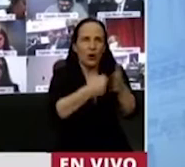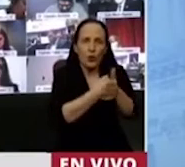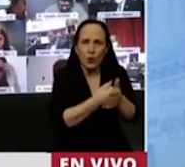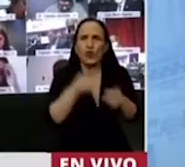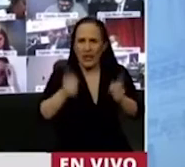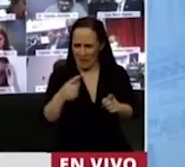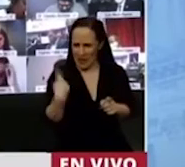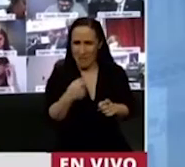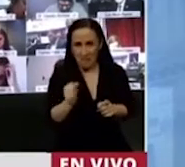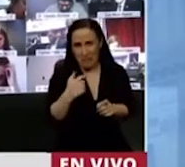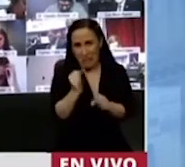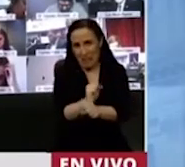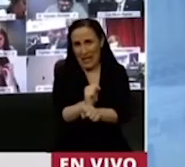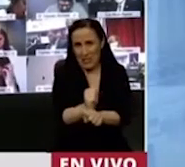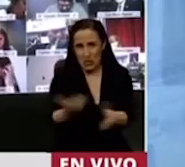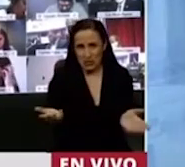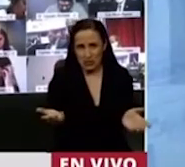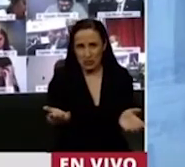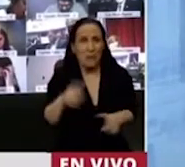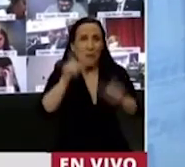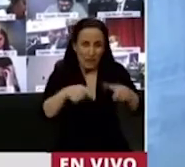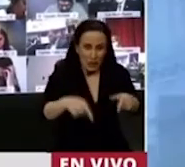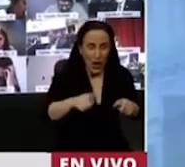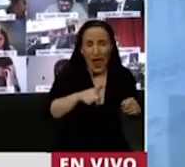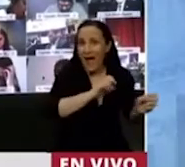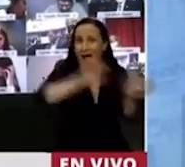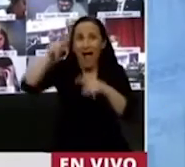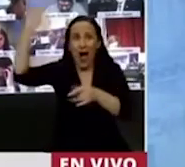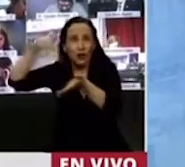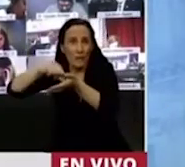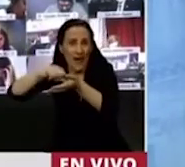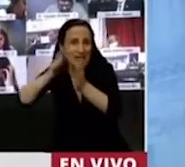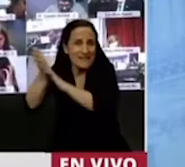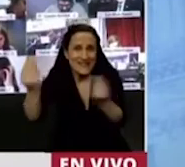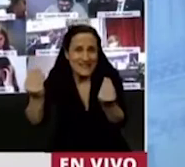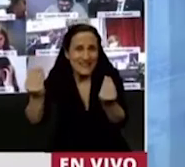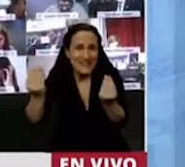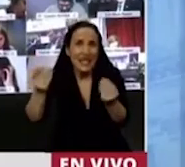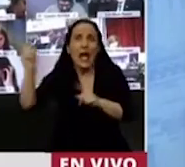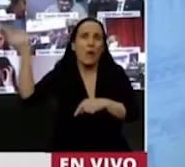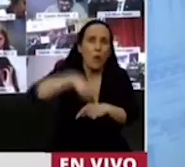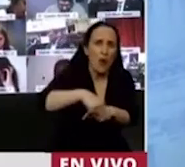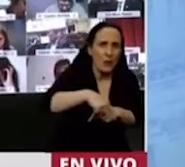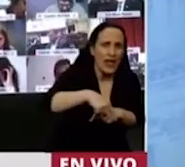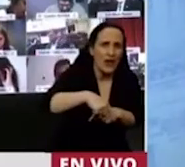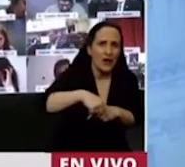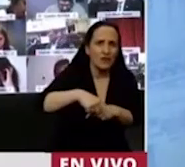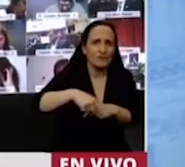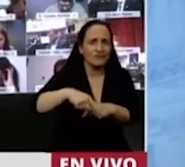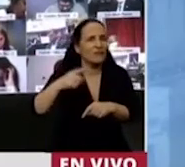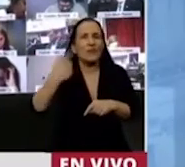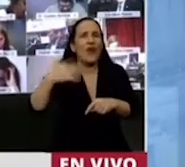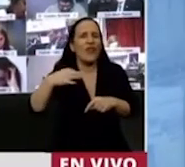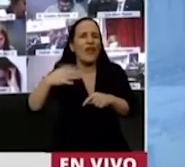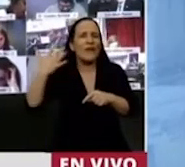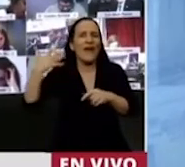presos, que lo menos, de los exiliados, de los que volvieron, pero del presente, de